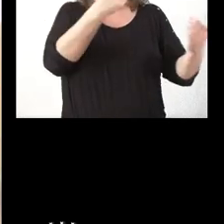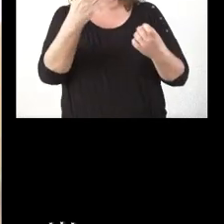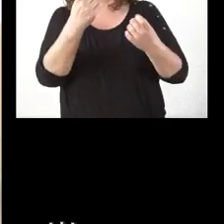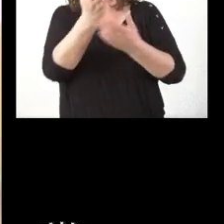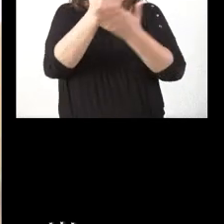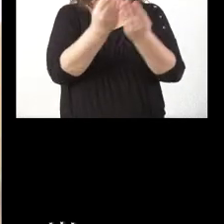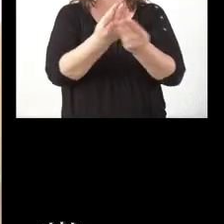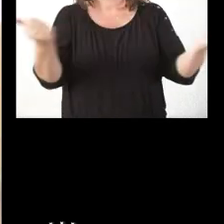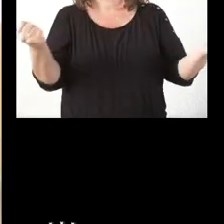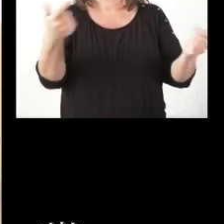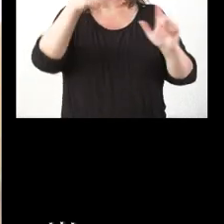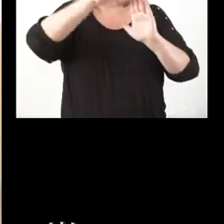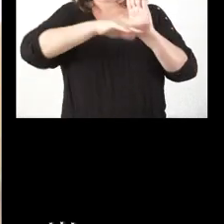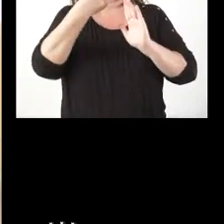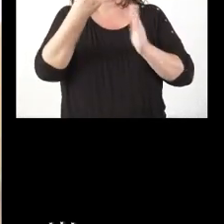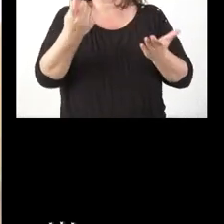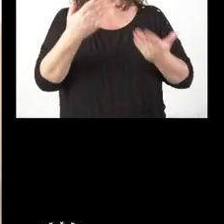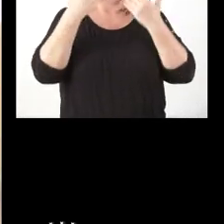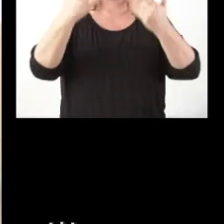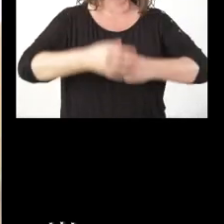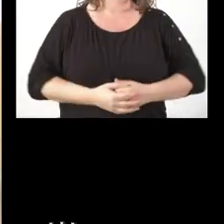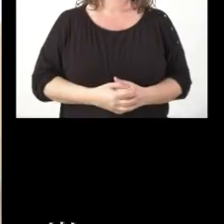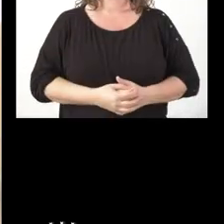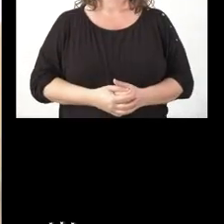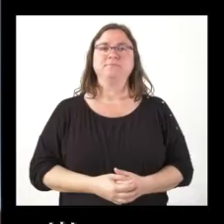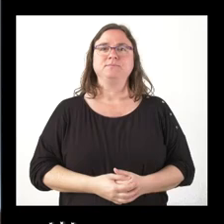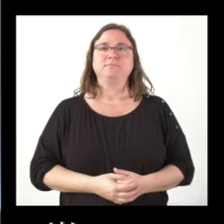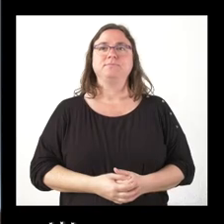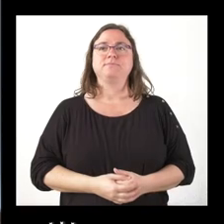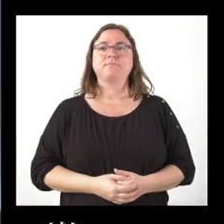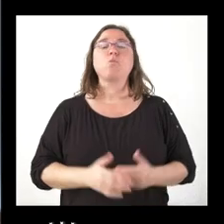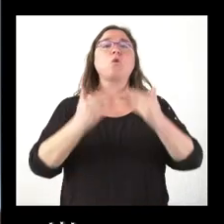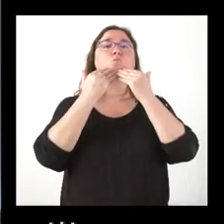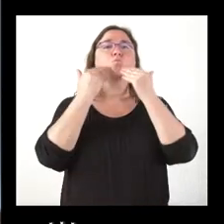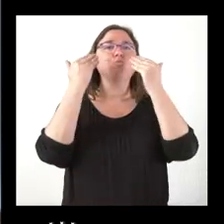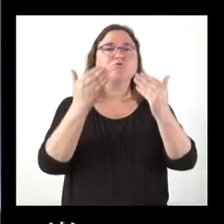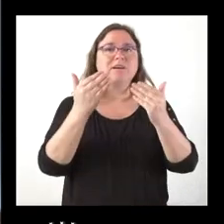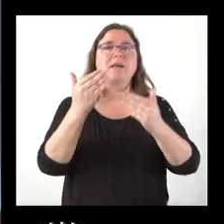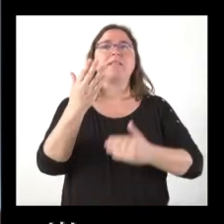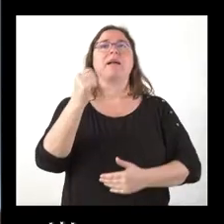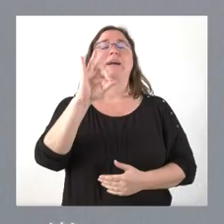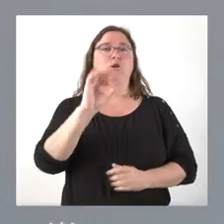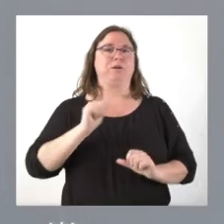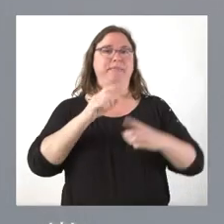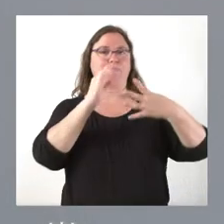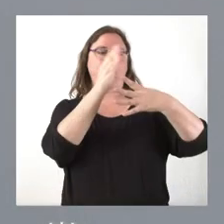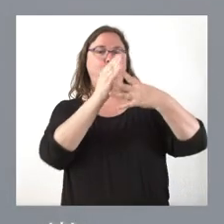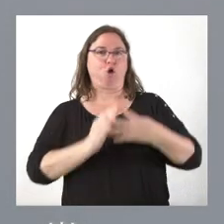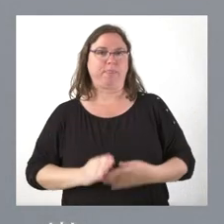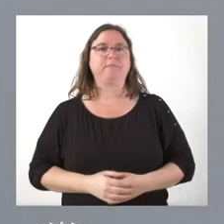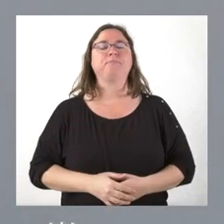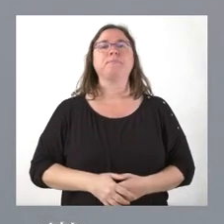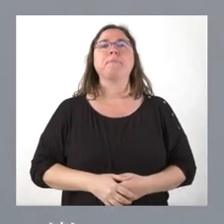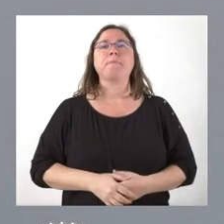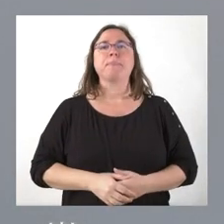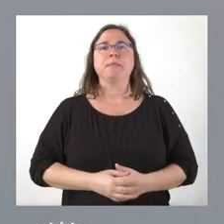desaparición de las comunidades autónomas. Gracias. Pues muchas gracias, Carlos, por comenzar en el orden que se han formulado